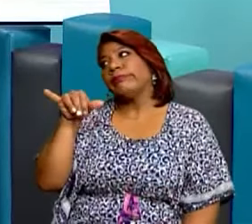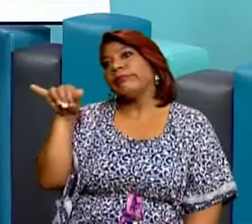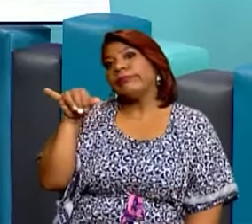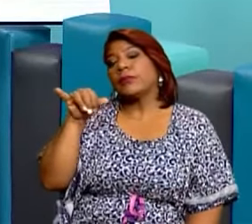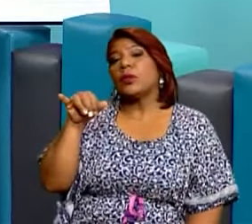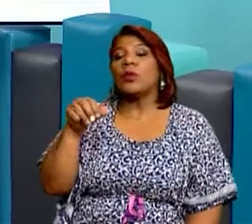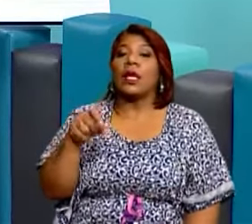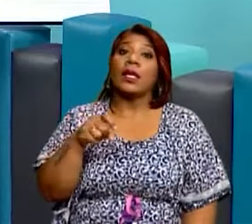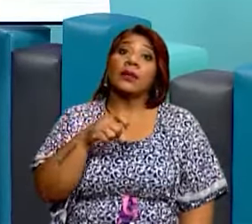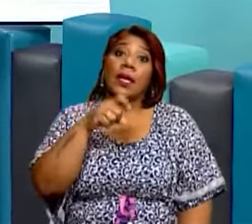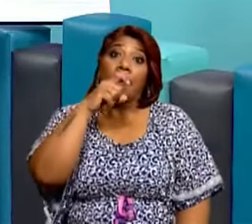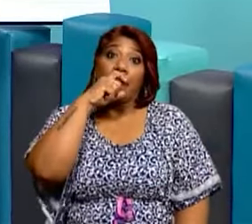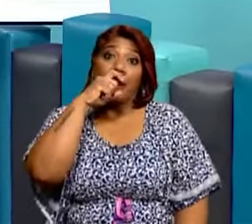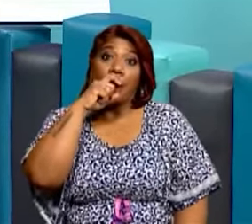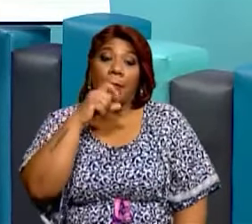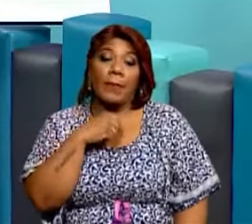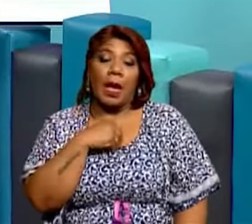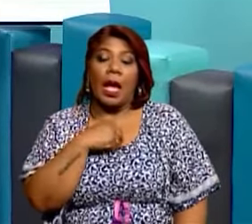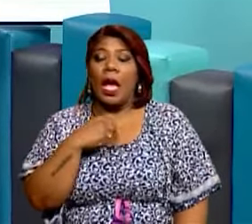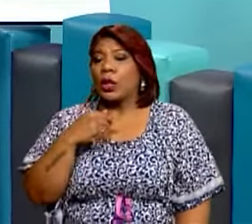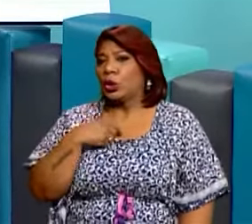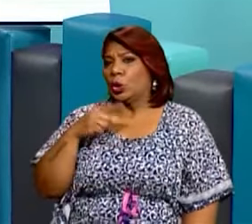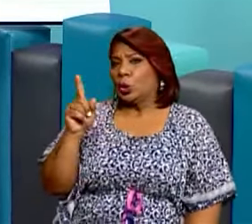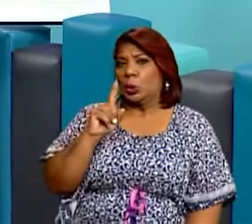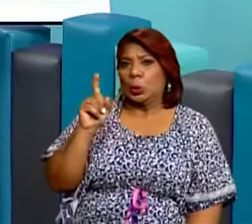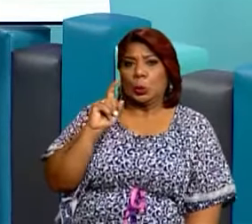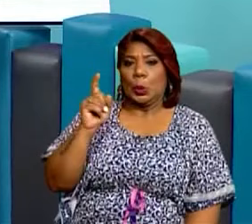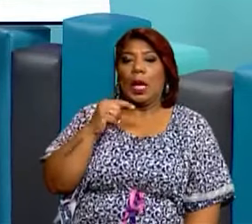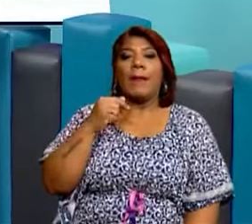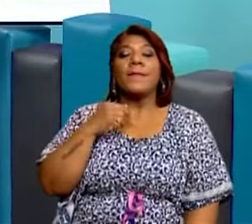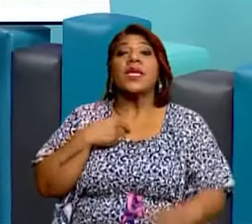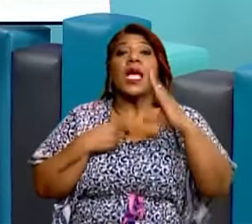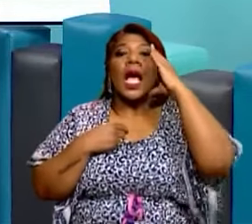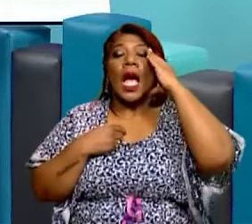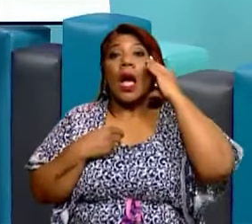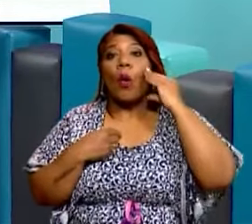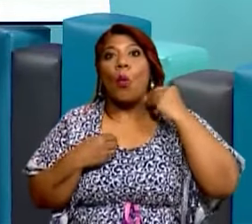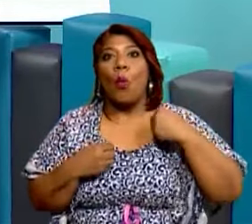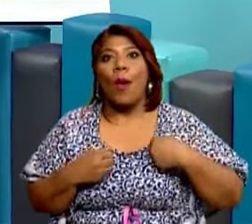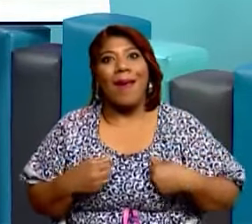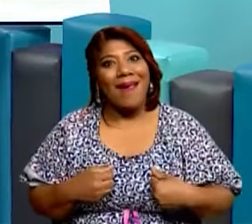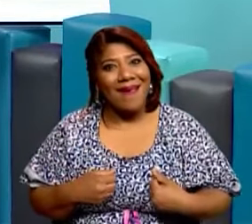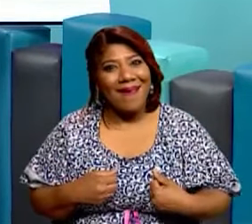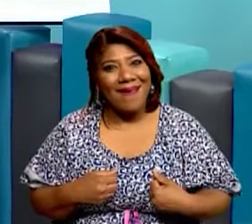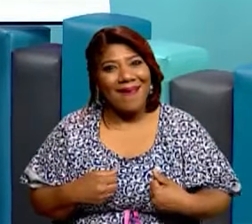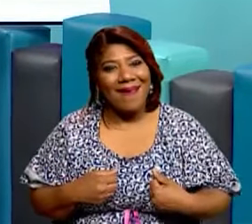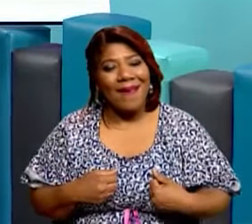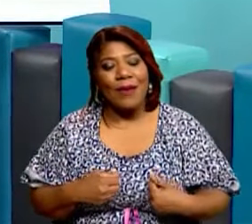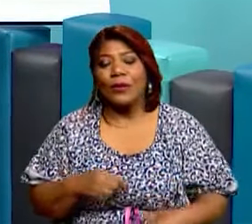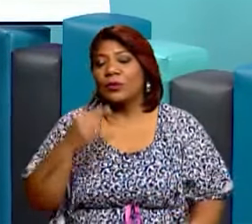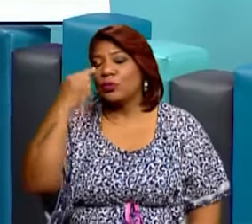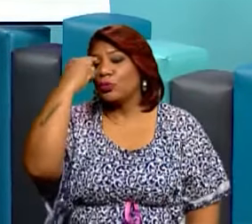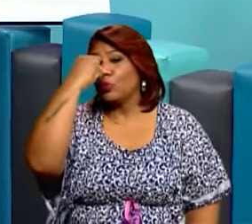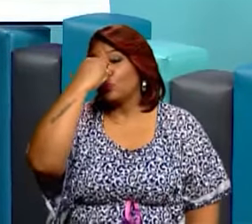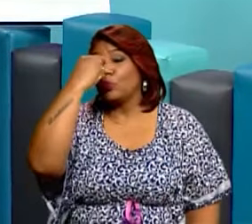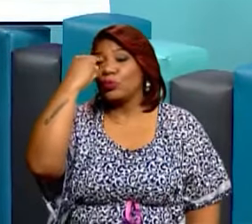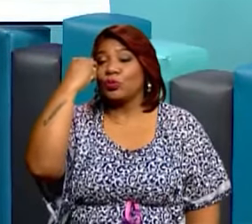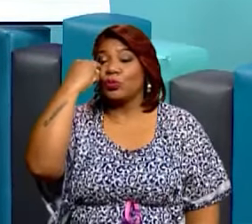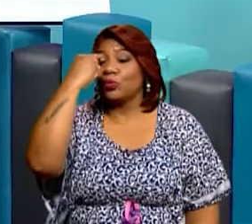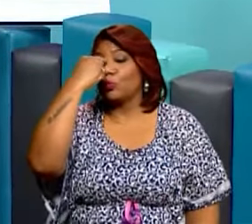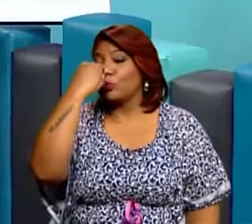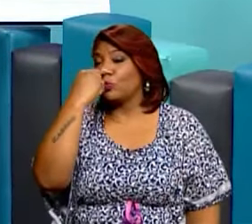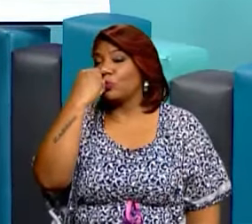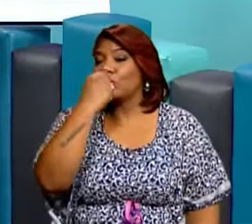pareces a tu abuelo paterno o materno. Y vas a escribir el nombre del tipo de familia al que